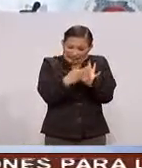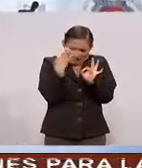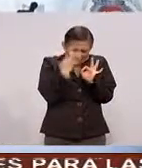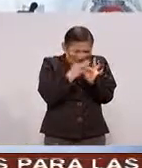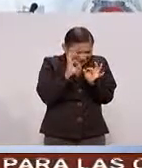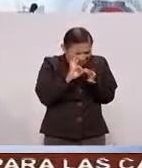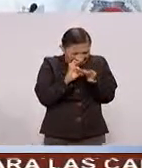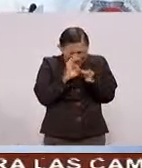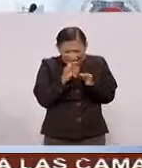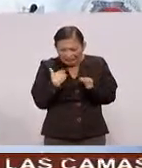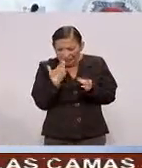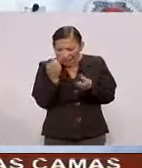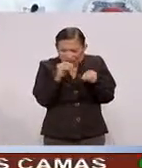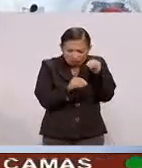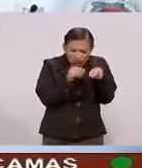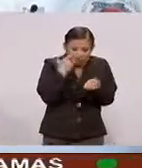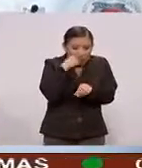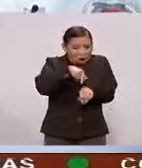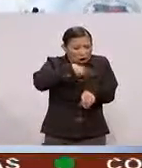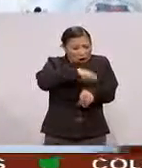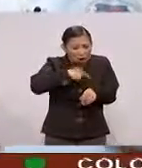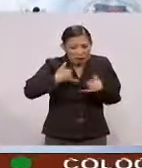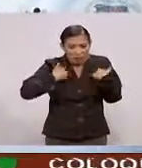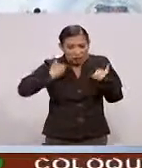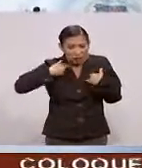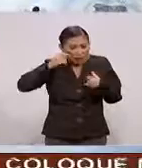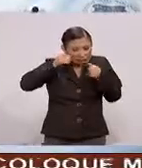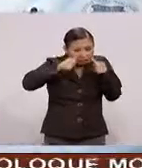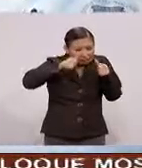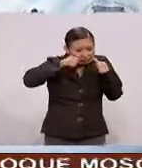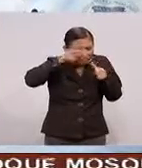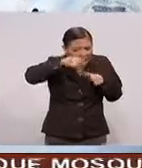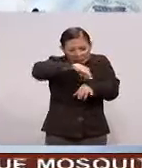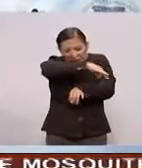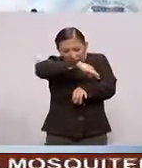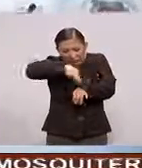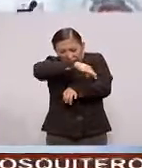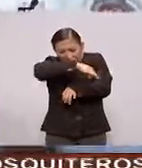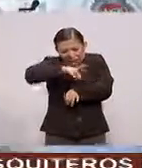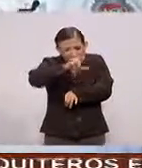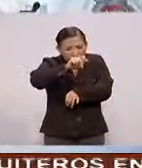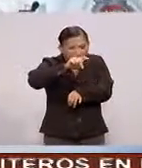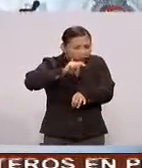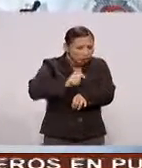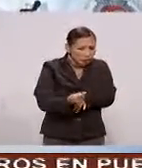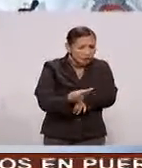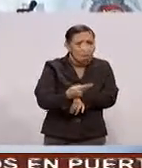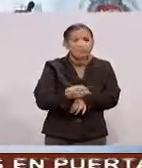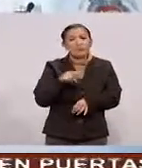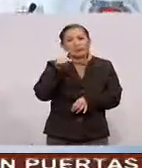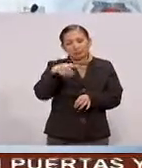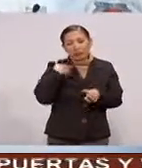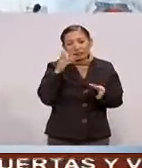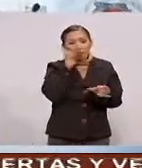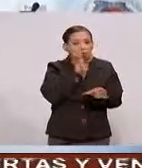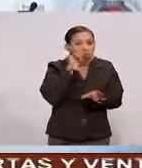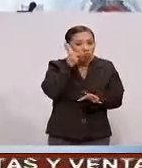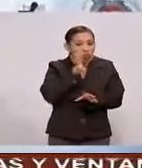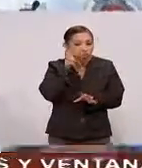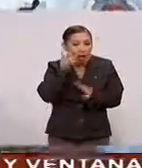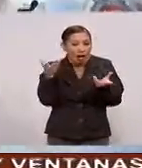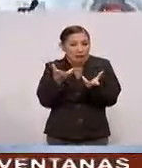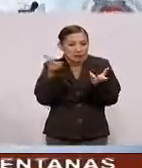Los chicos Pasan muchas horas De empeño En lo que es el diseño Del robot Hacen simulaciones